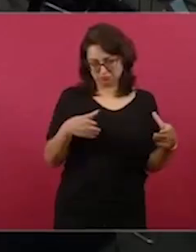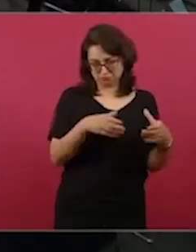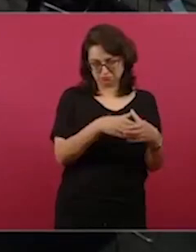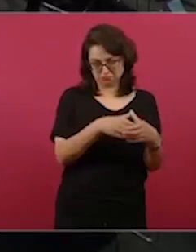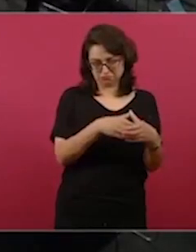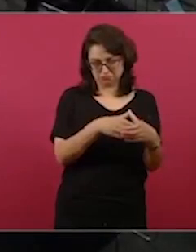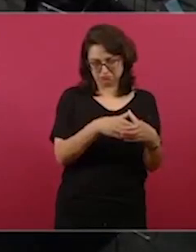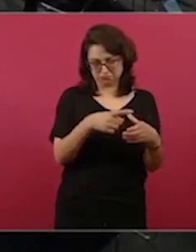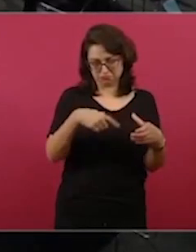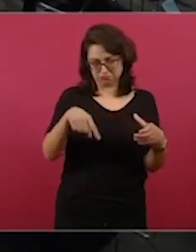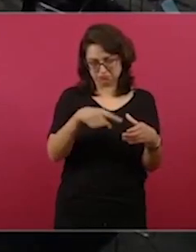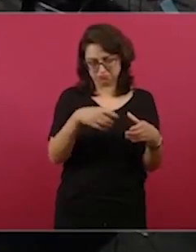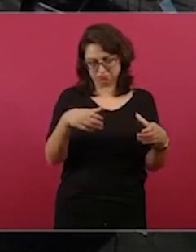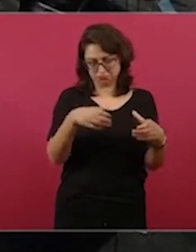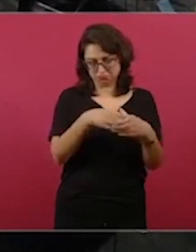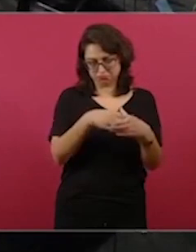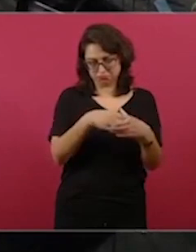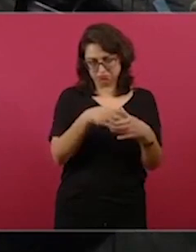Pero él no va a ser.